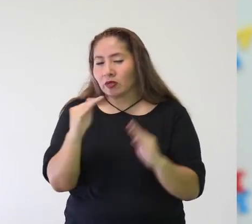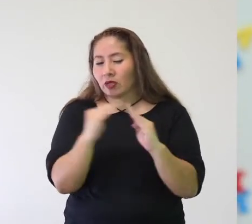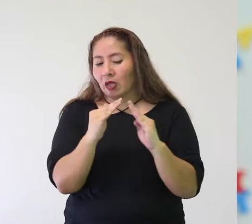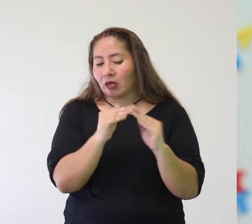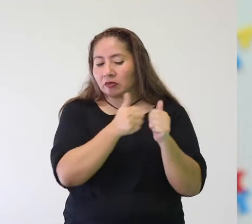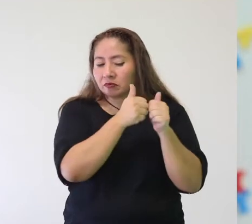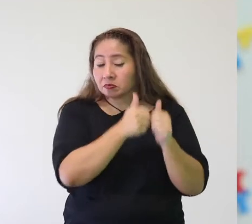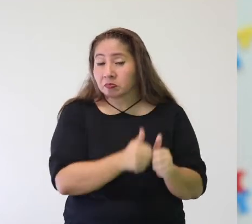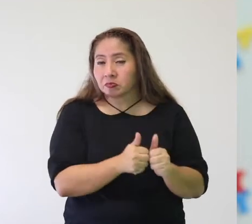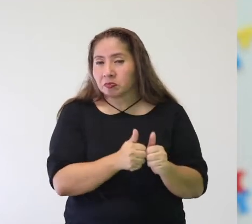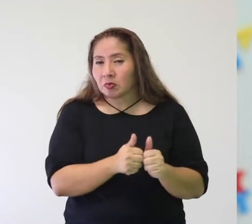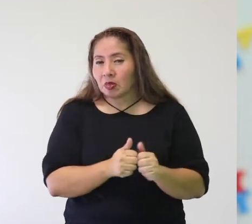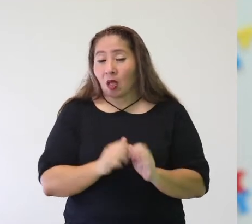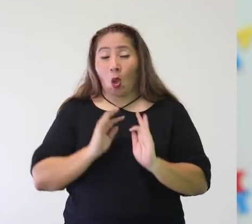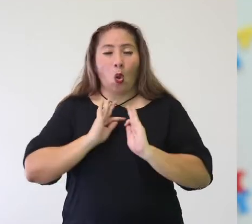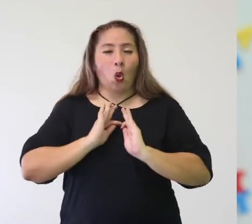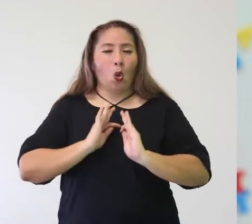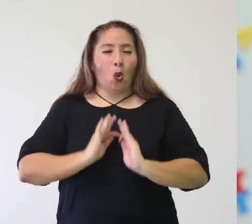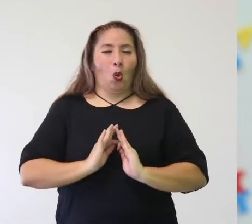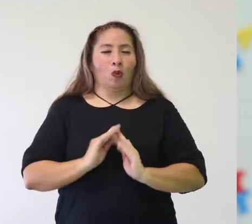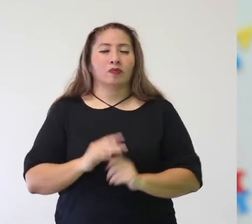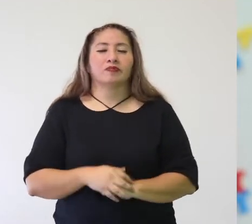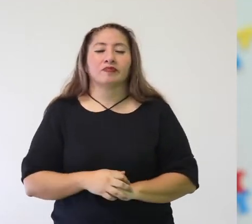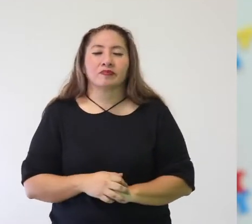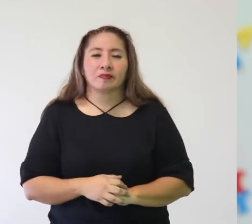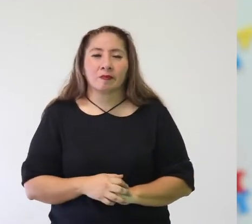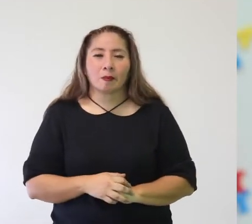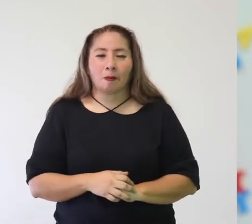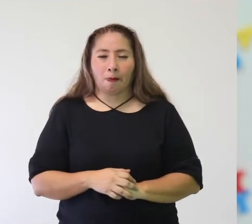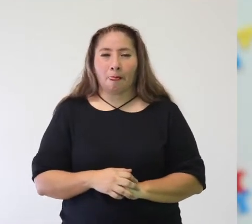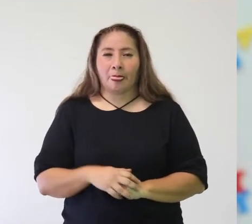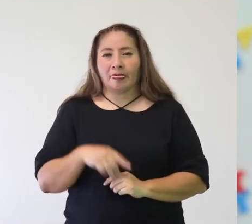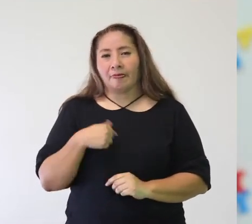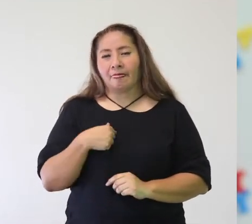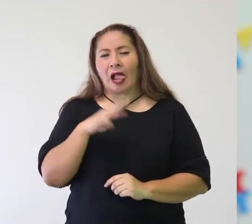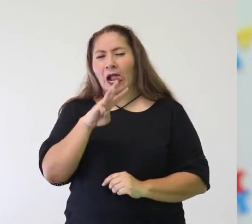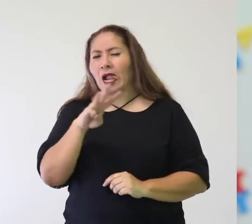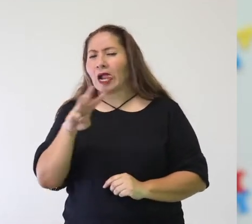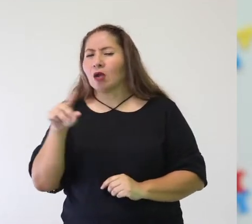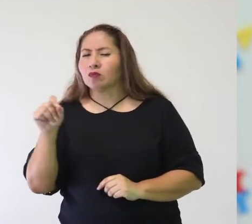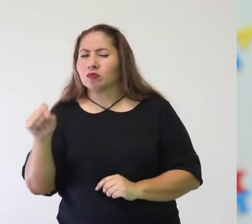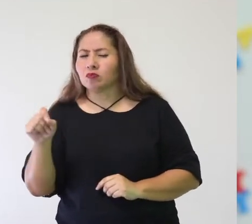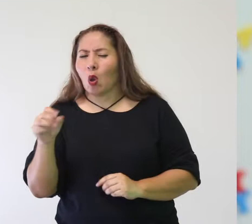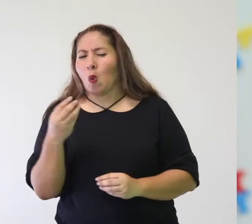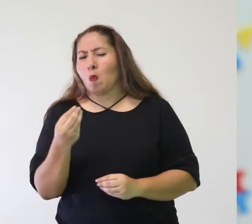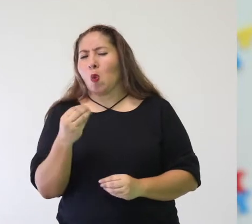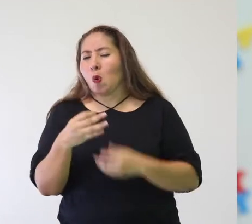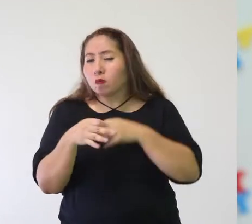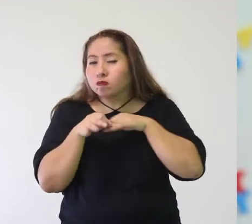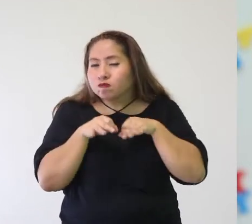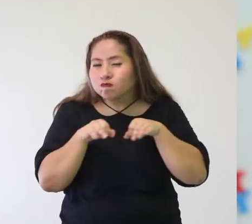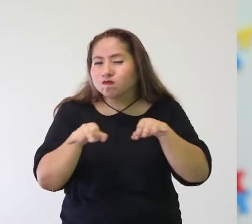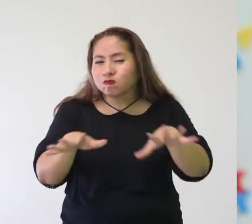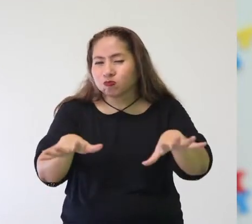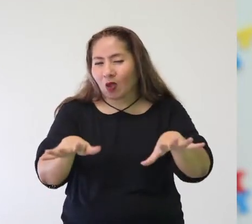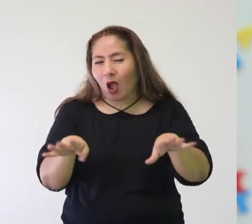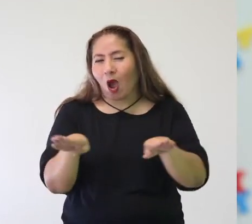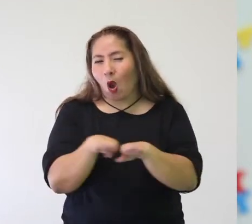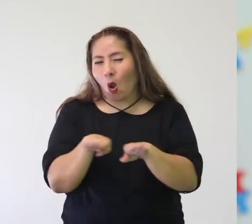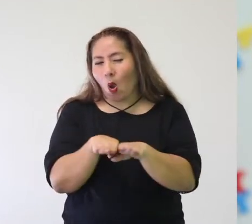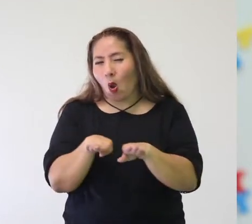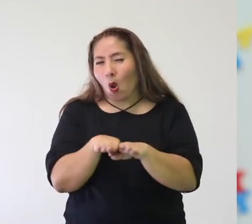puedes realizar desde casa. La meditación y la relajación. En las páginas web puedes encontrar muchas